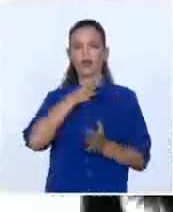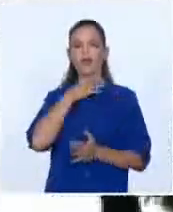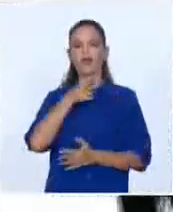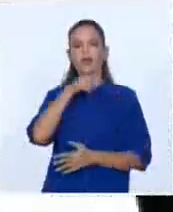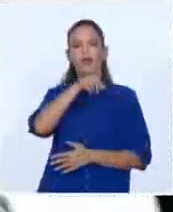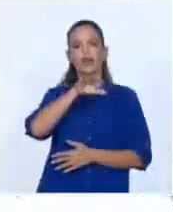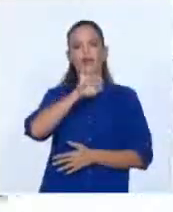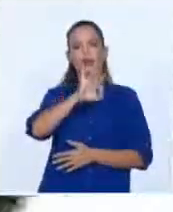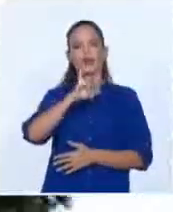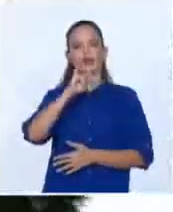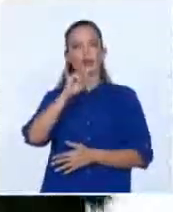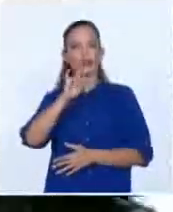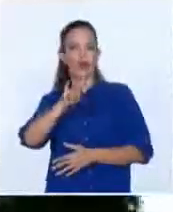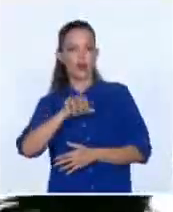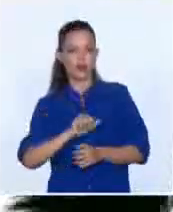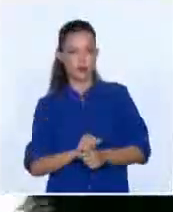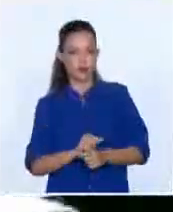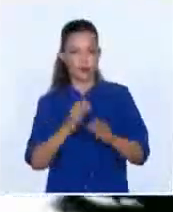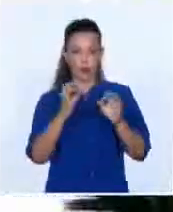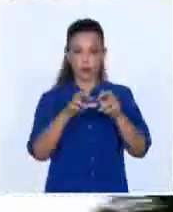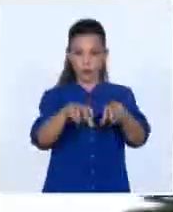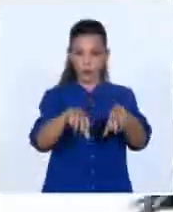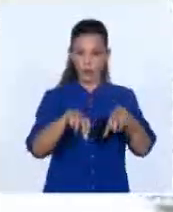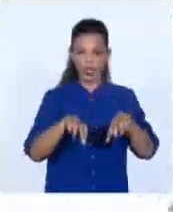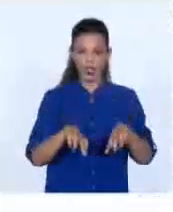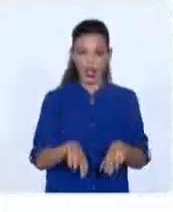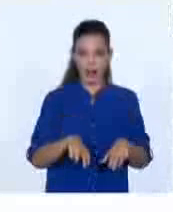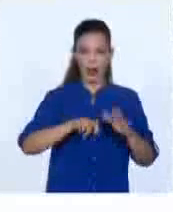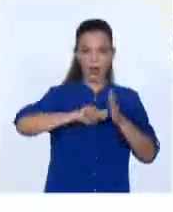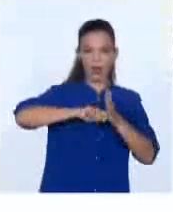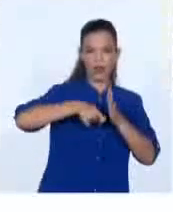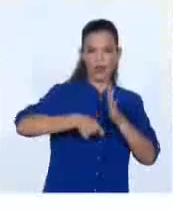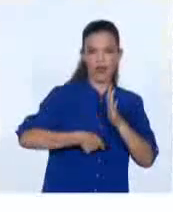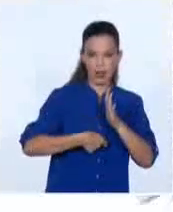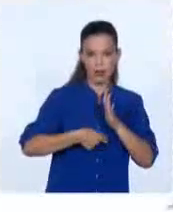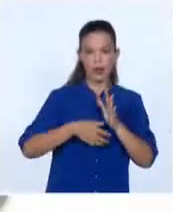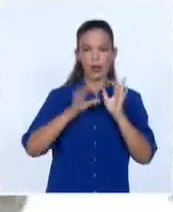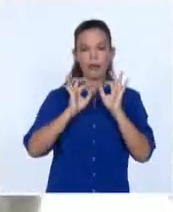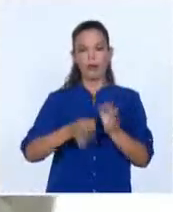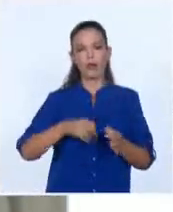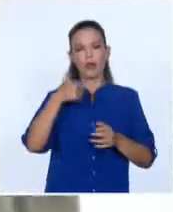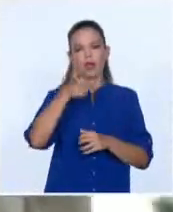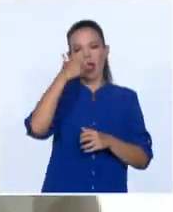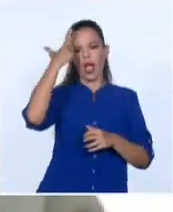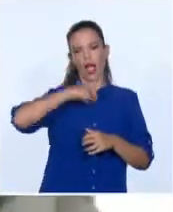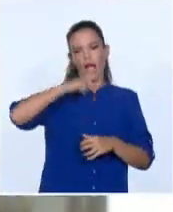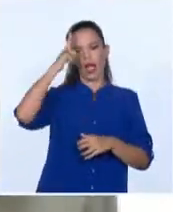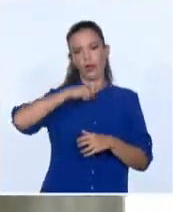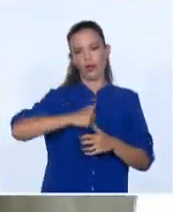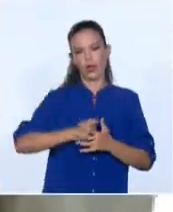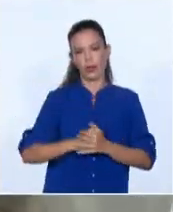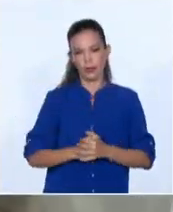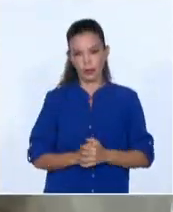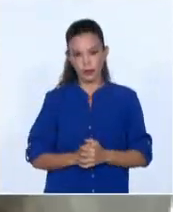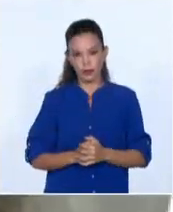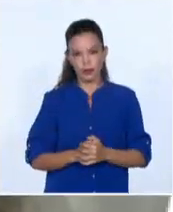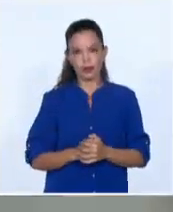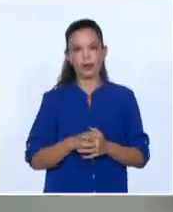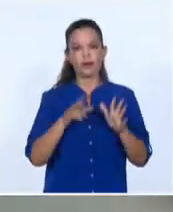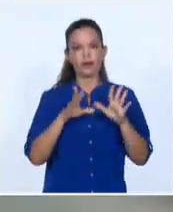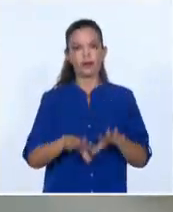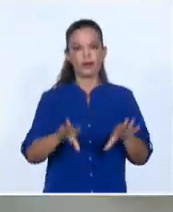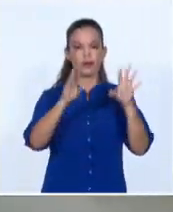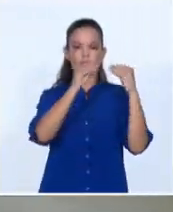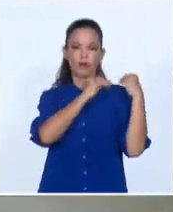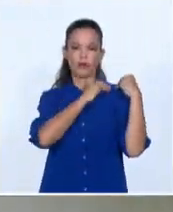la célebre Asamblea Constituyente de Guaymaro el 10 de abril de ese mismo año. En dicho cónclave fue designado subsecretario de